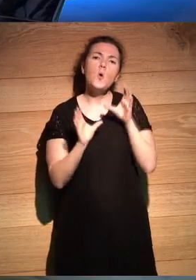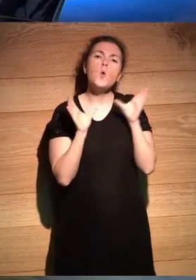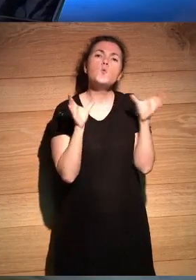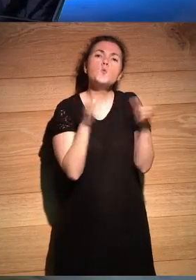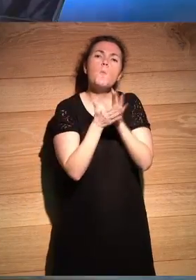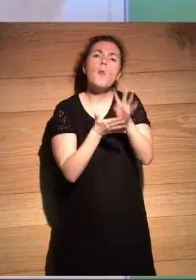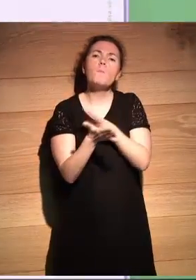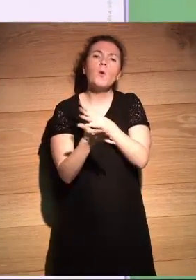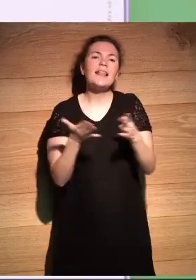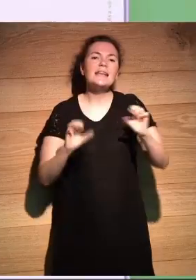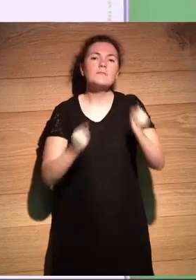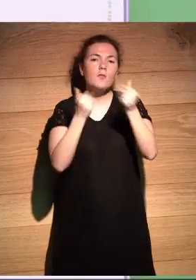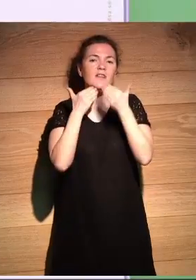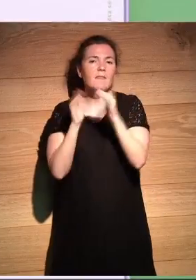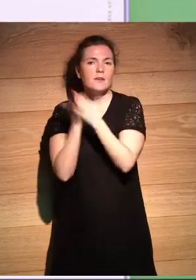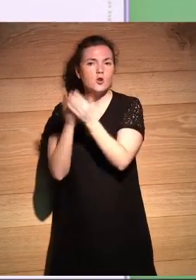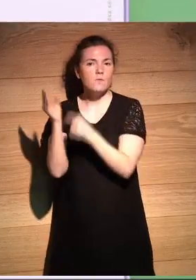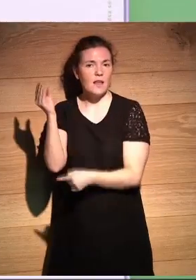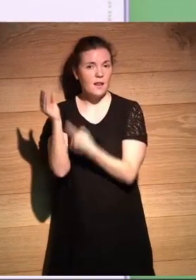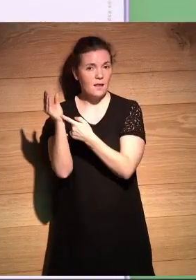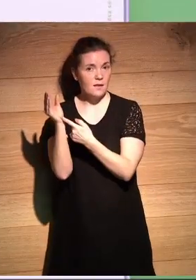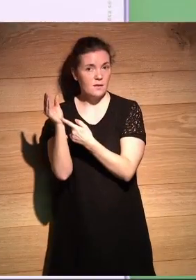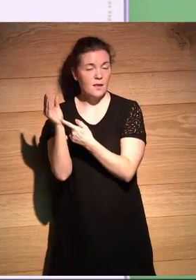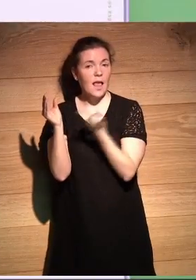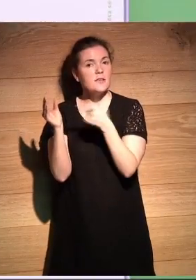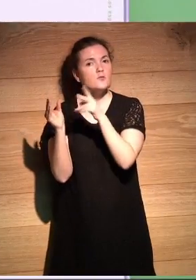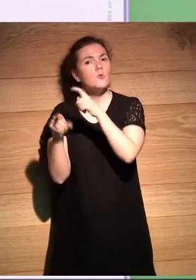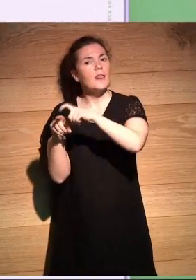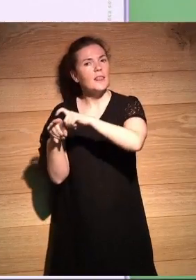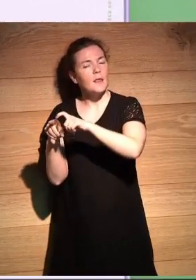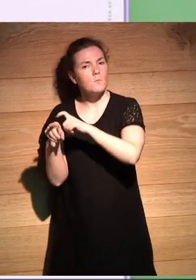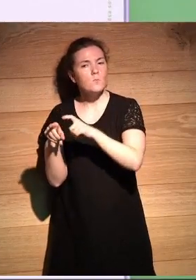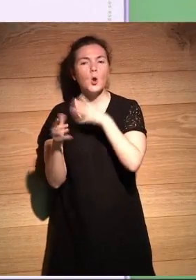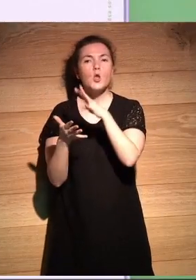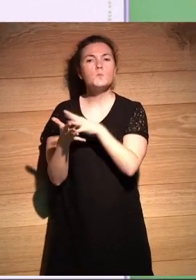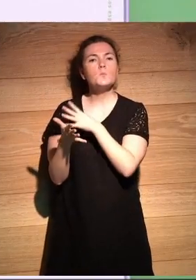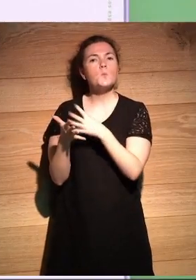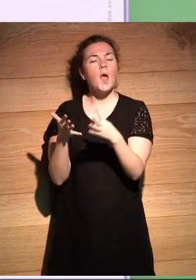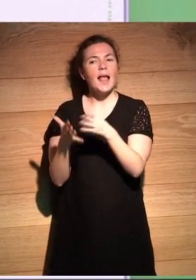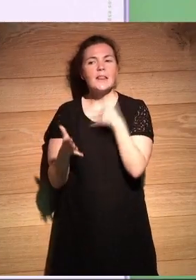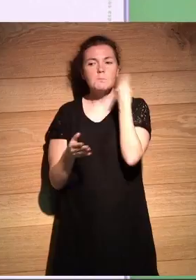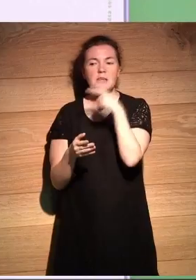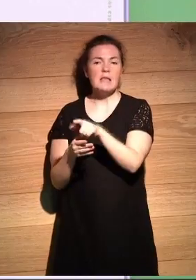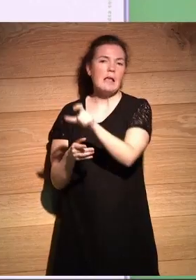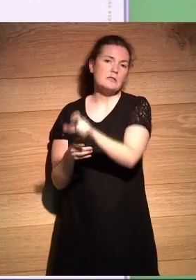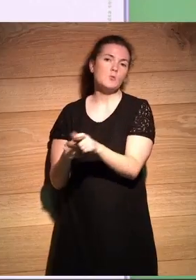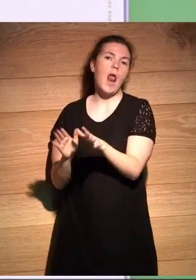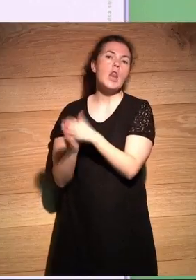salvados por una novela ¿no? que probablemente es un género para el cual los poetas los poetas consideran como menor